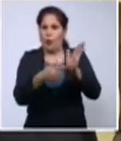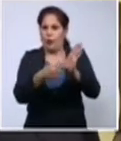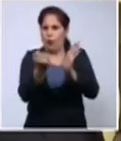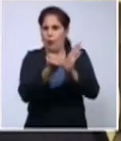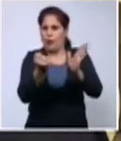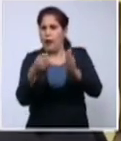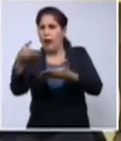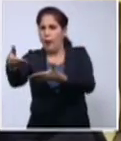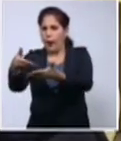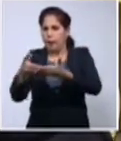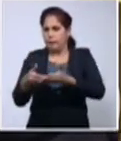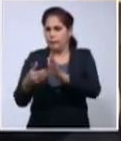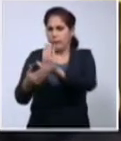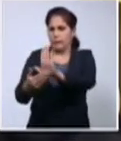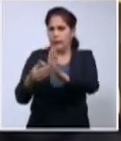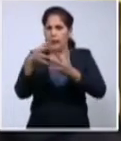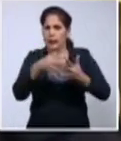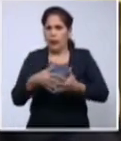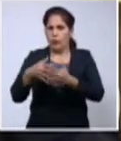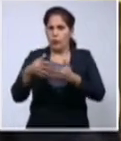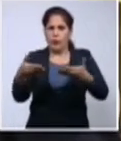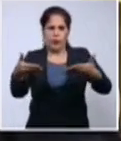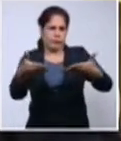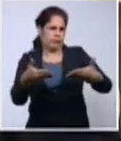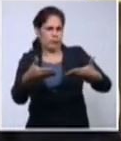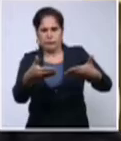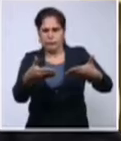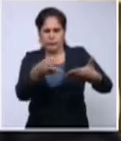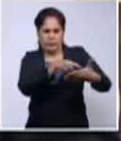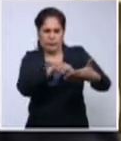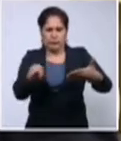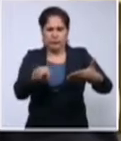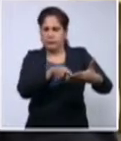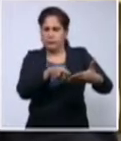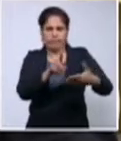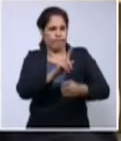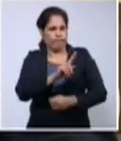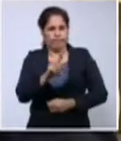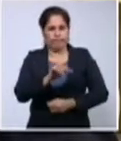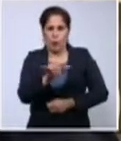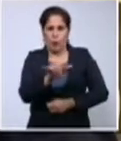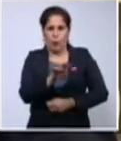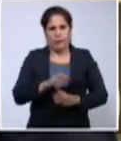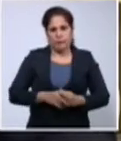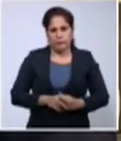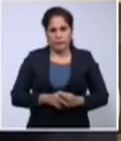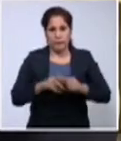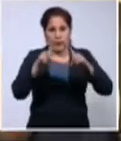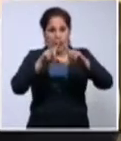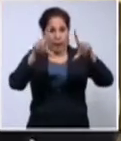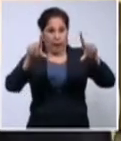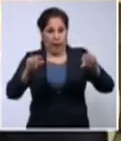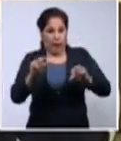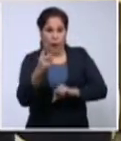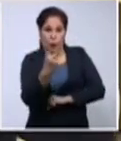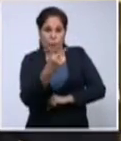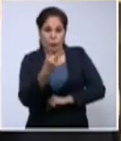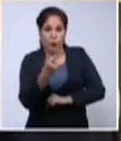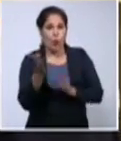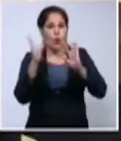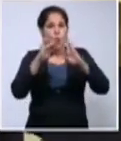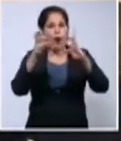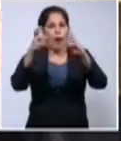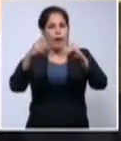presentado por Estados Unidos. Quiero puntualizar esos dos párrofos que dicen, no hay datos